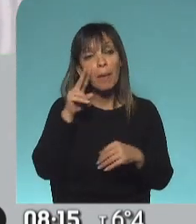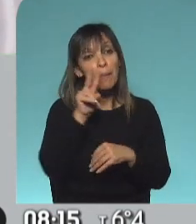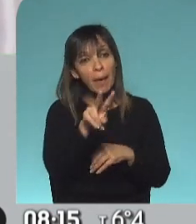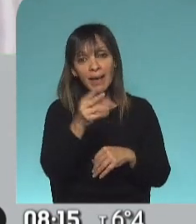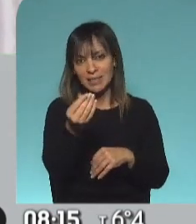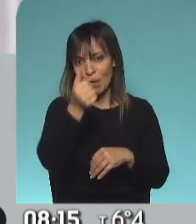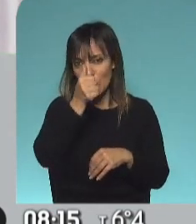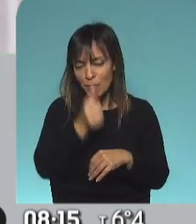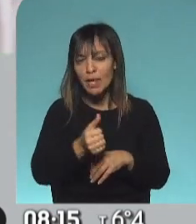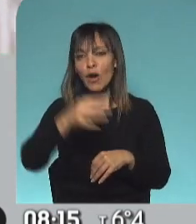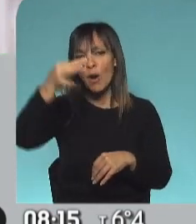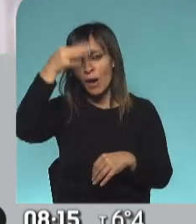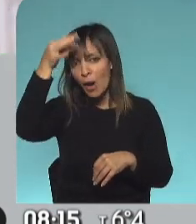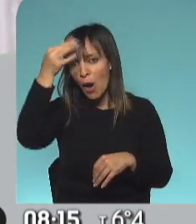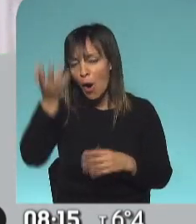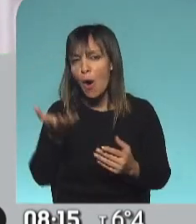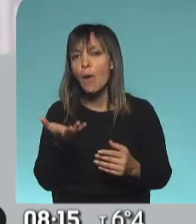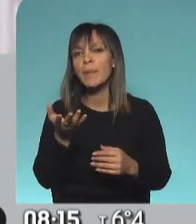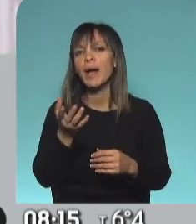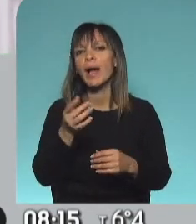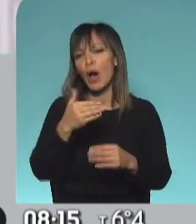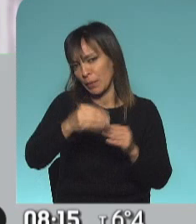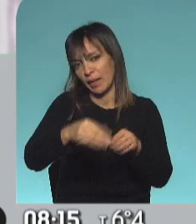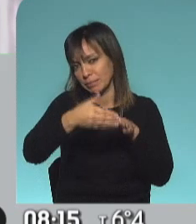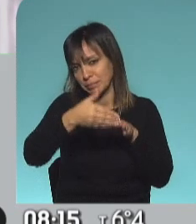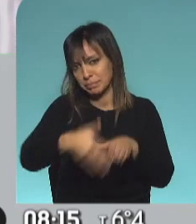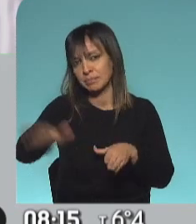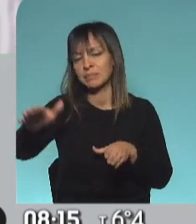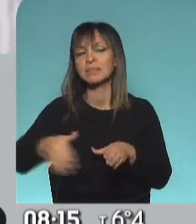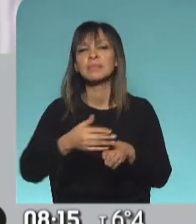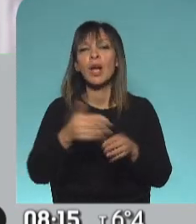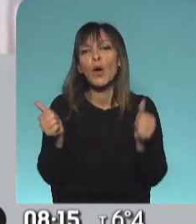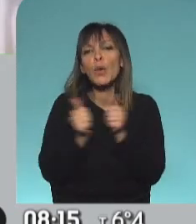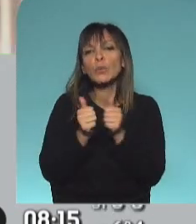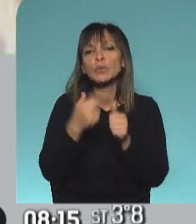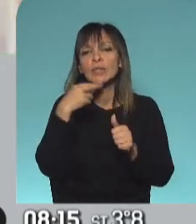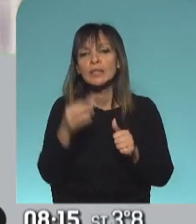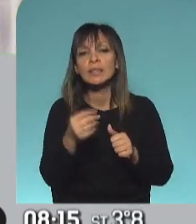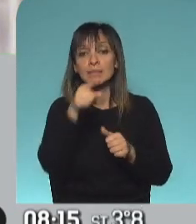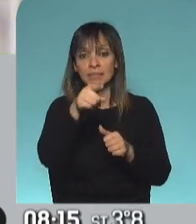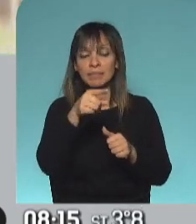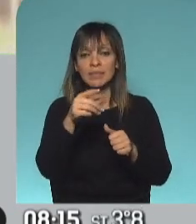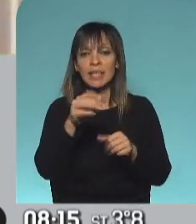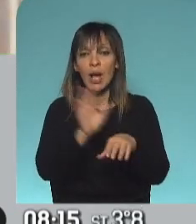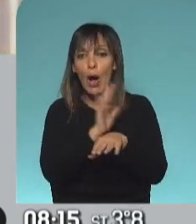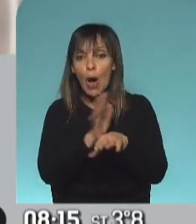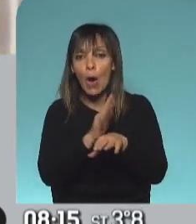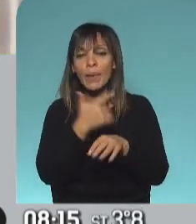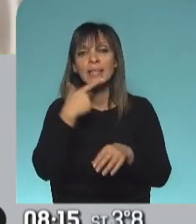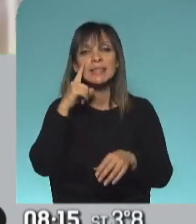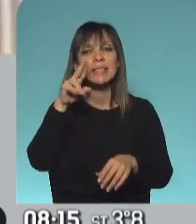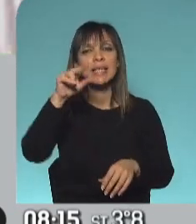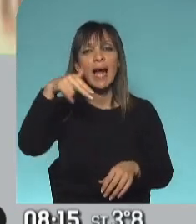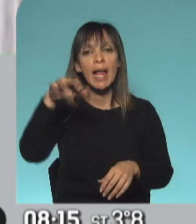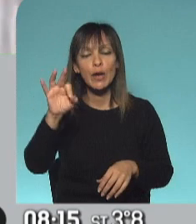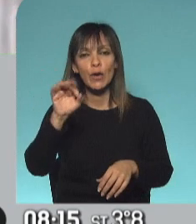semana. Una obra, este fin de semana y el día subsiguiente, hasta el 11 de julio, con tus hijos como Cirano de Masacá, que la pone al aire